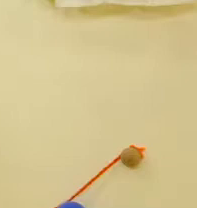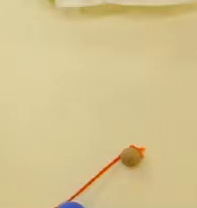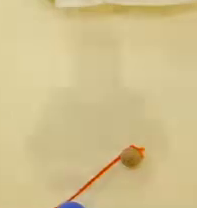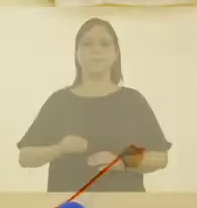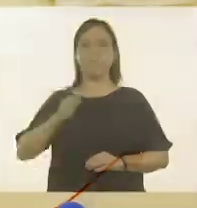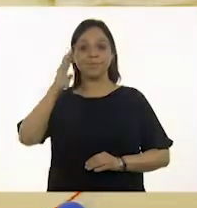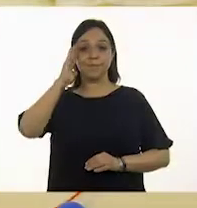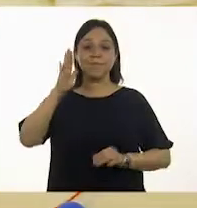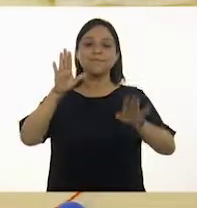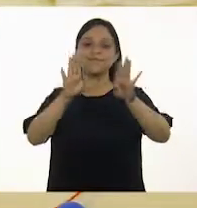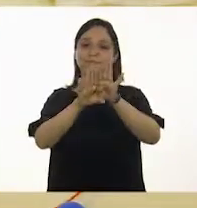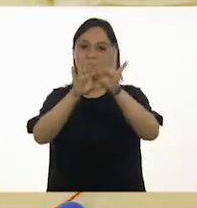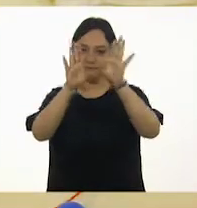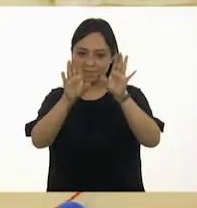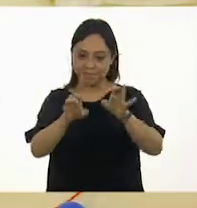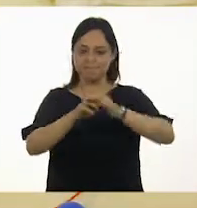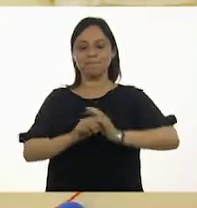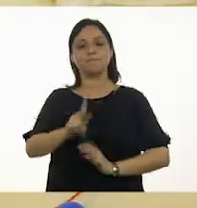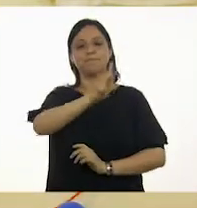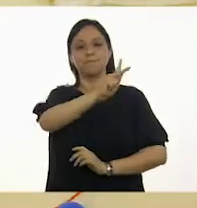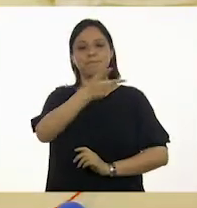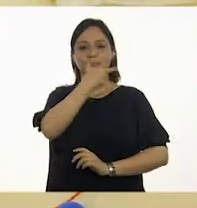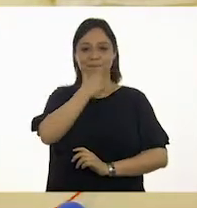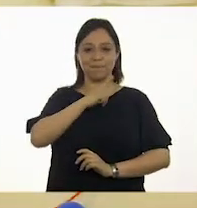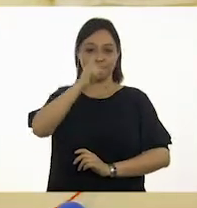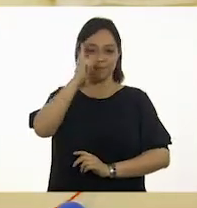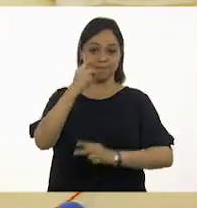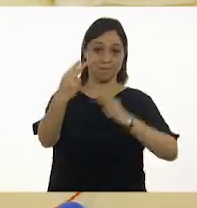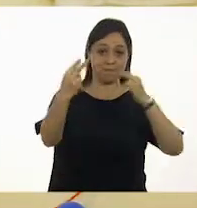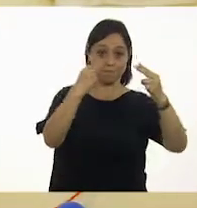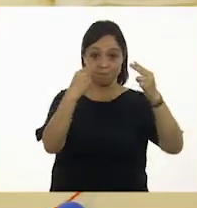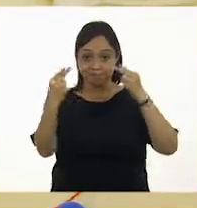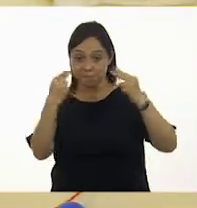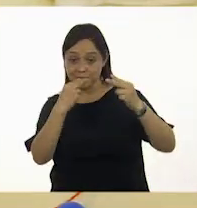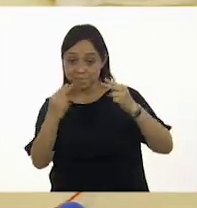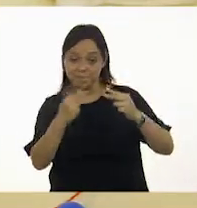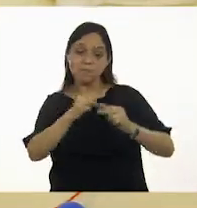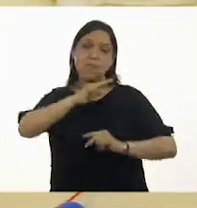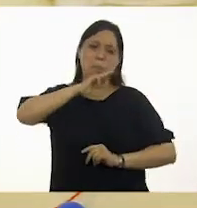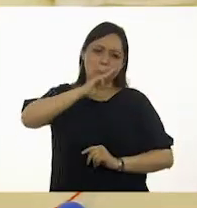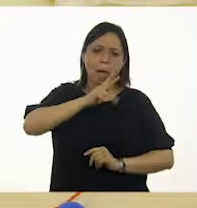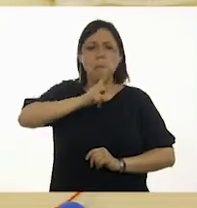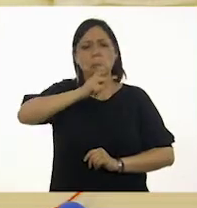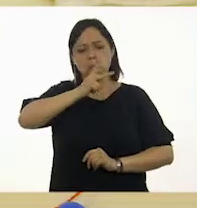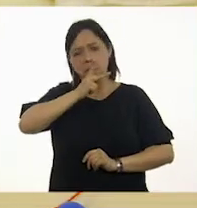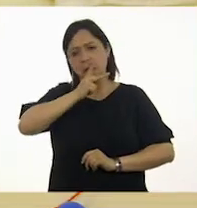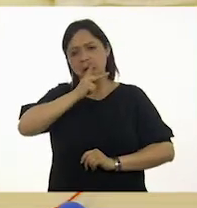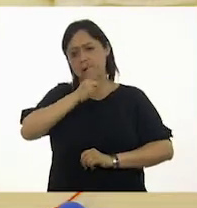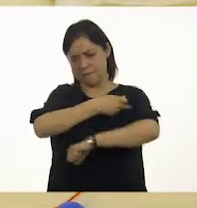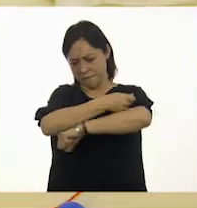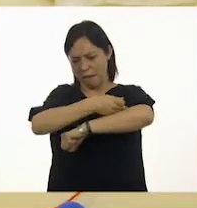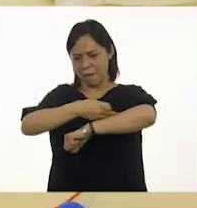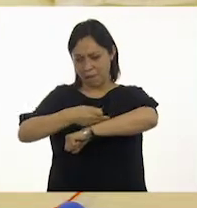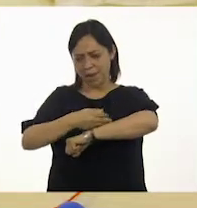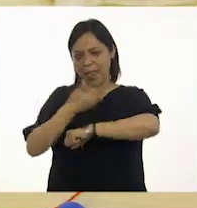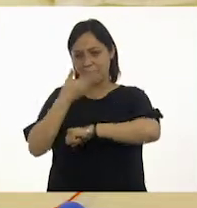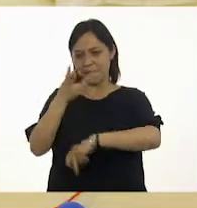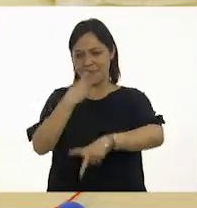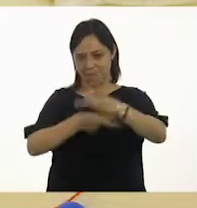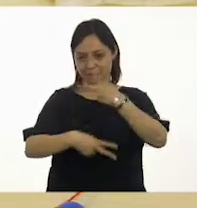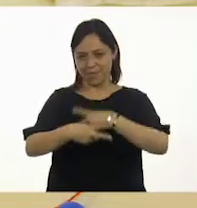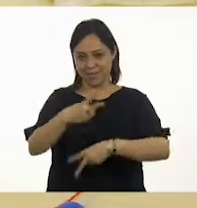¡Hola! ¿Cómo están? A todas y todos los que nos ven desde casa, mamás, papás y familias, les damos la bienvenida.